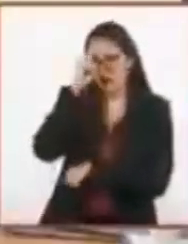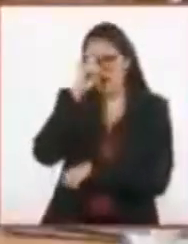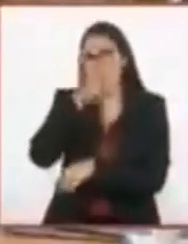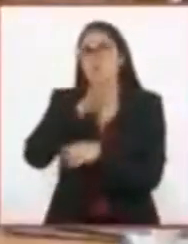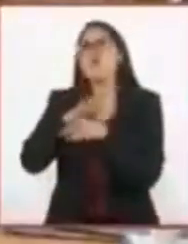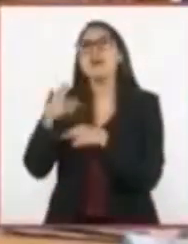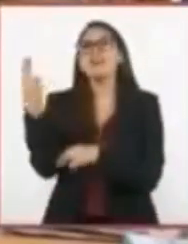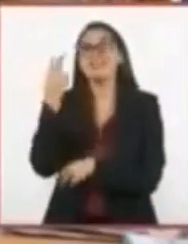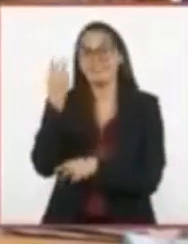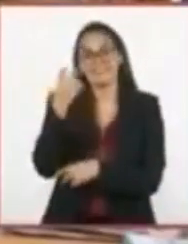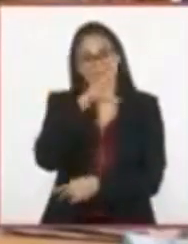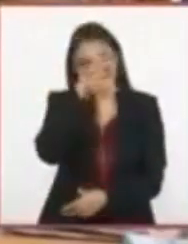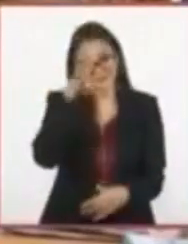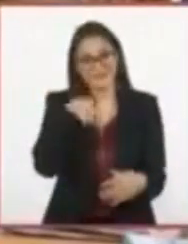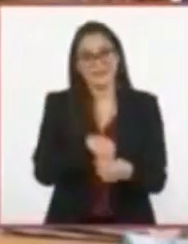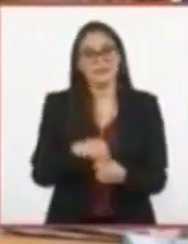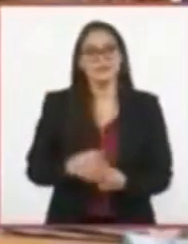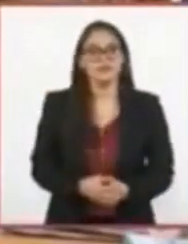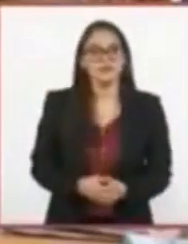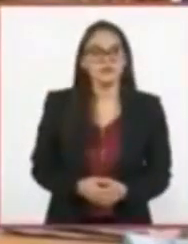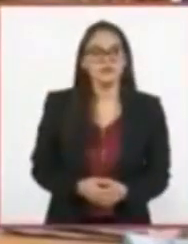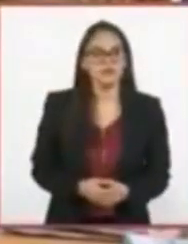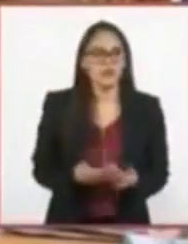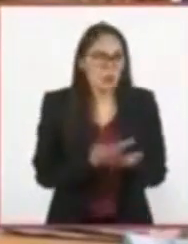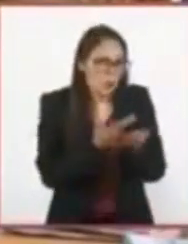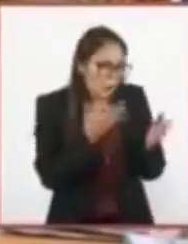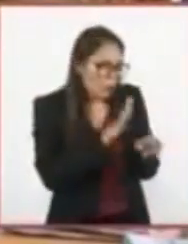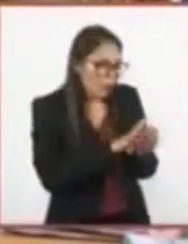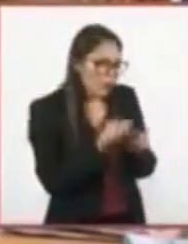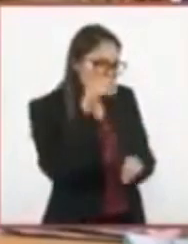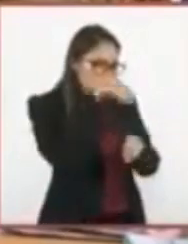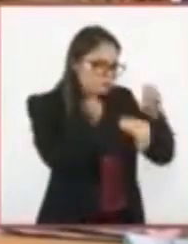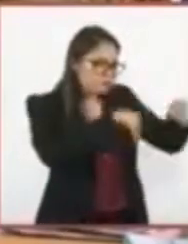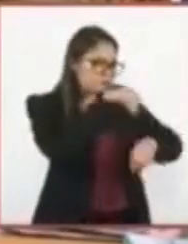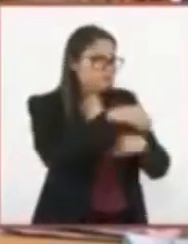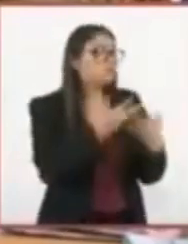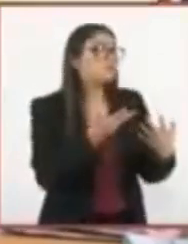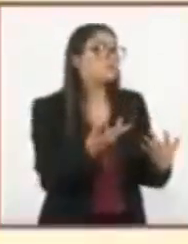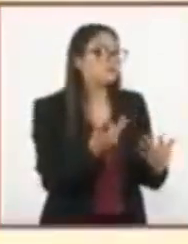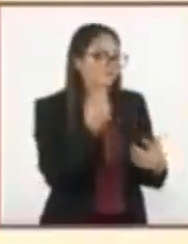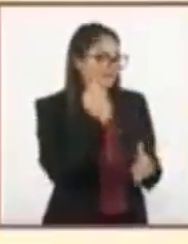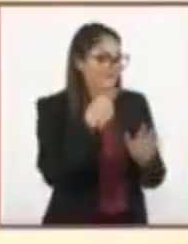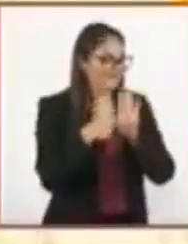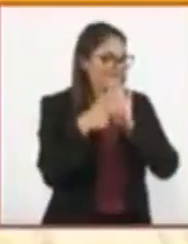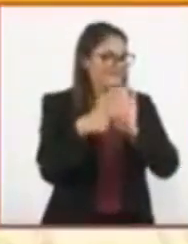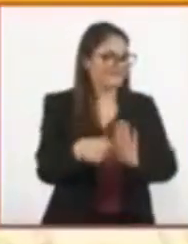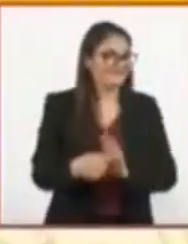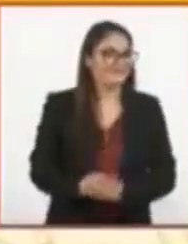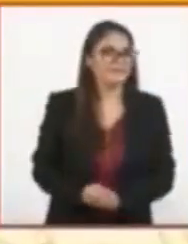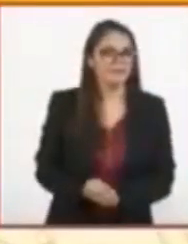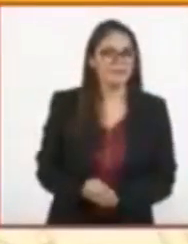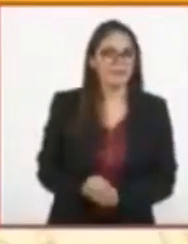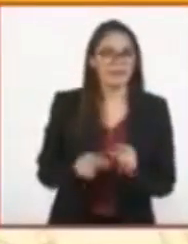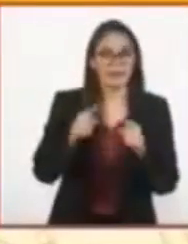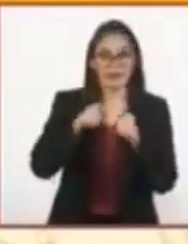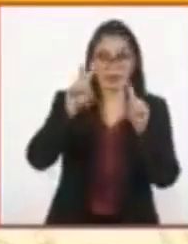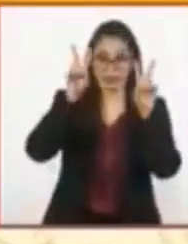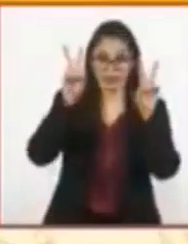Muy bien. ¿Cuáles son los ingredientes? Algunos ya los mencioné, pero son los siguientes. Tema.